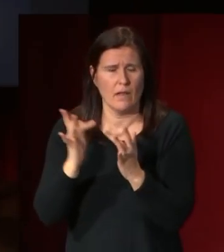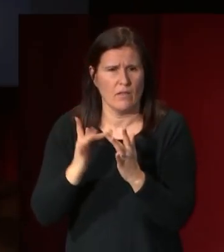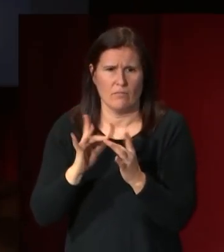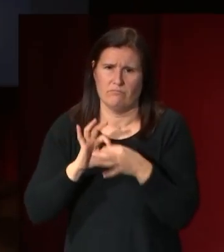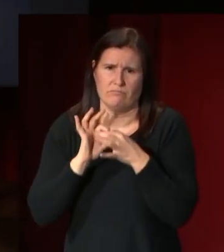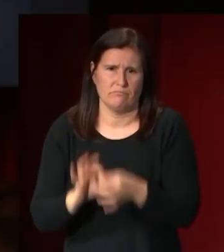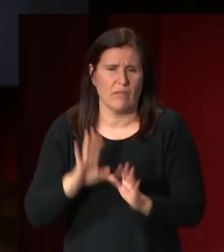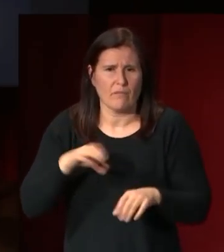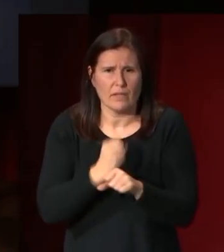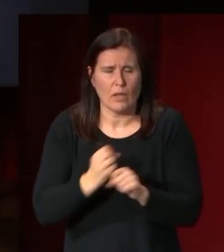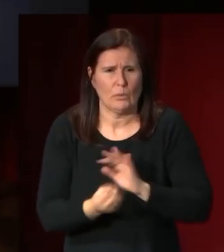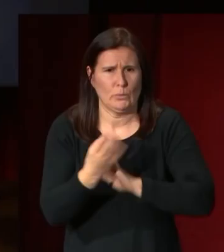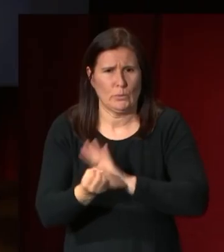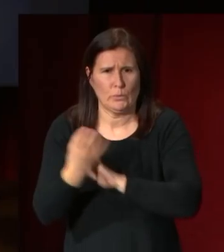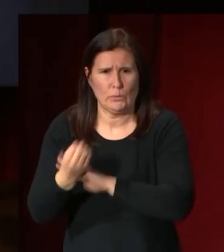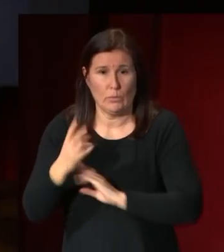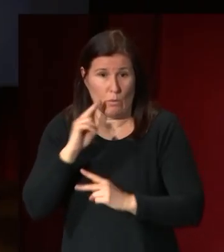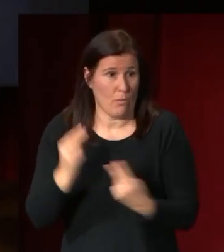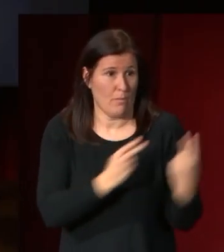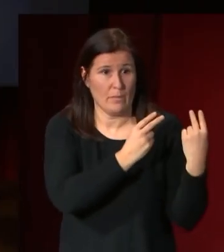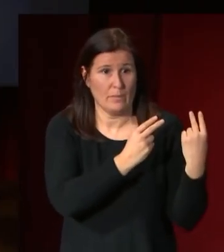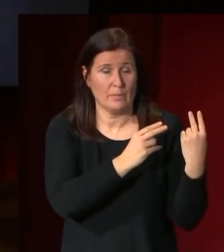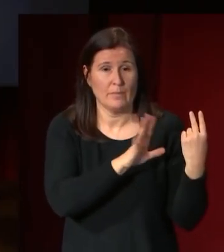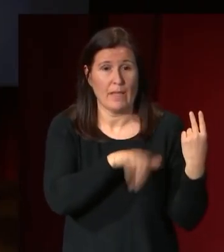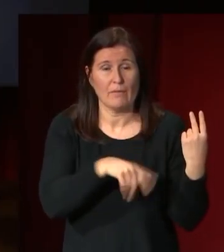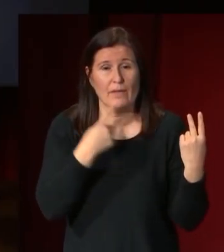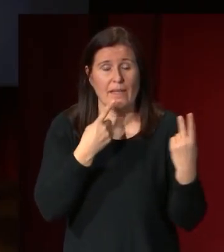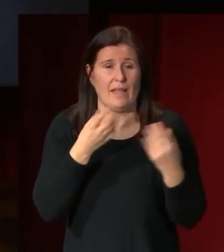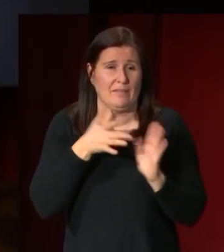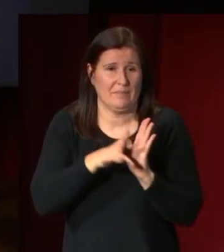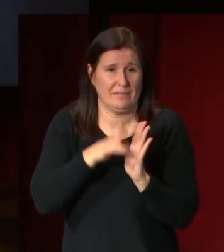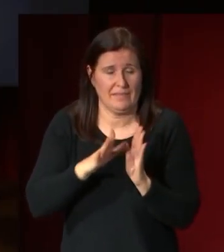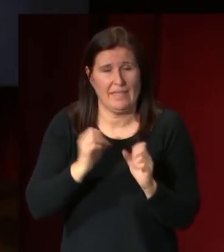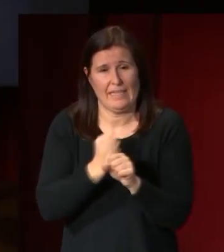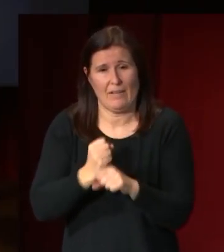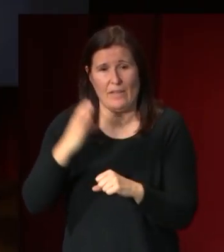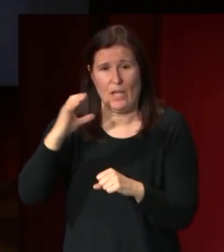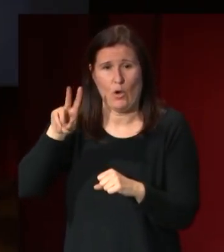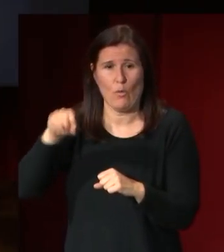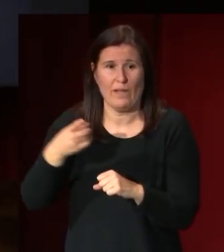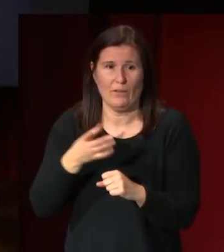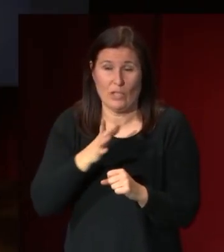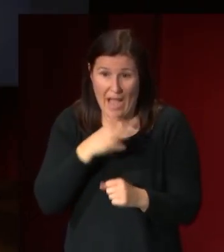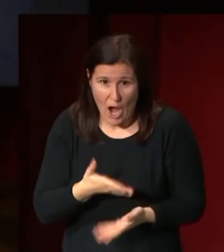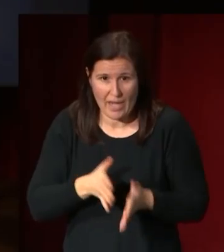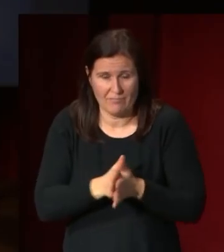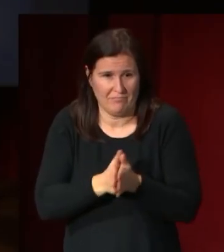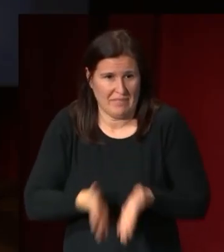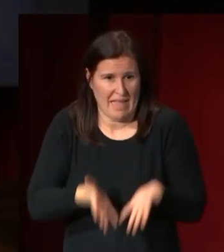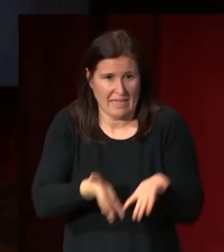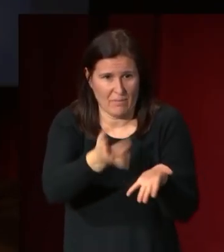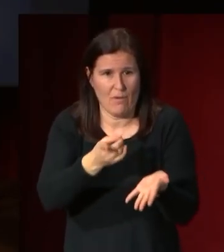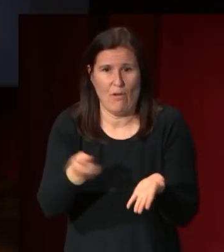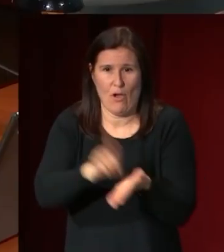como ven y bueno pues esto ha sido pues un pequeño paseo por la obra de Álvarez Cubero que les animo a pasear de nuevo